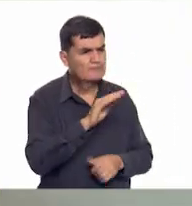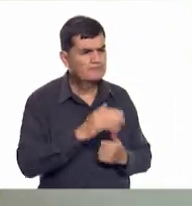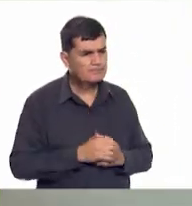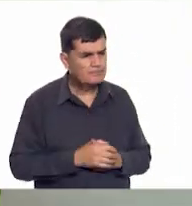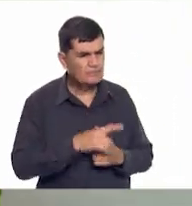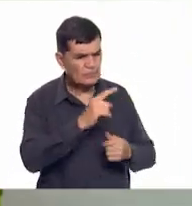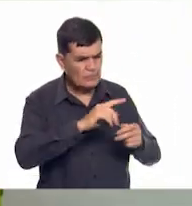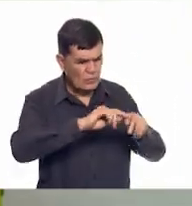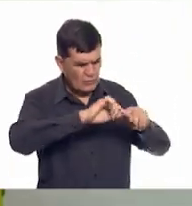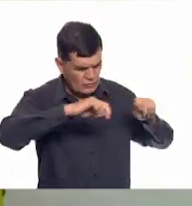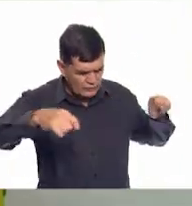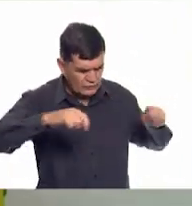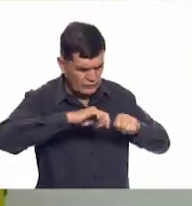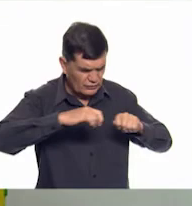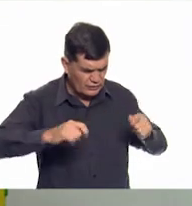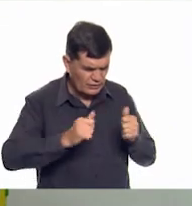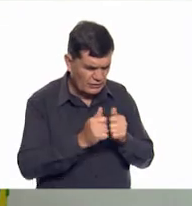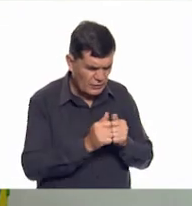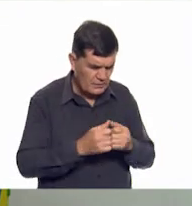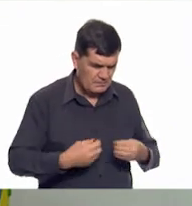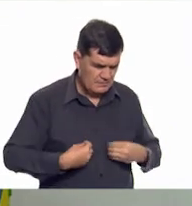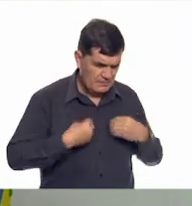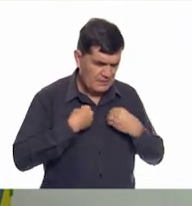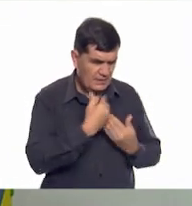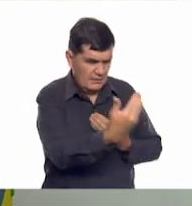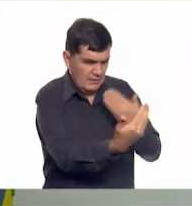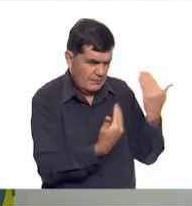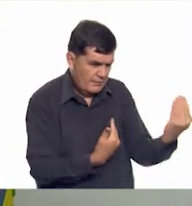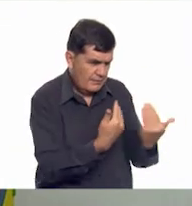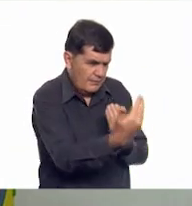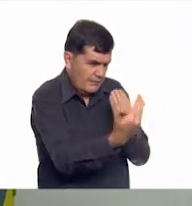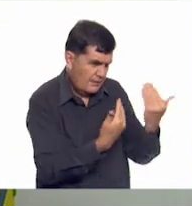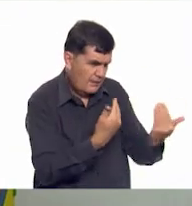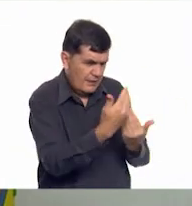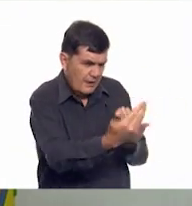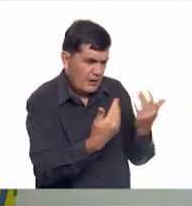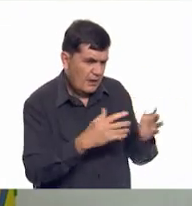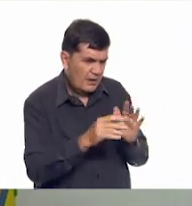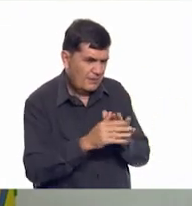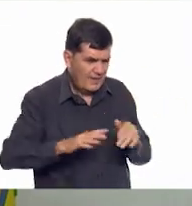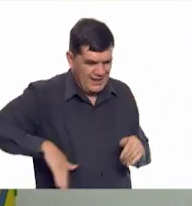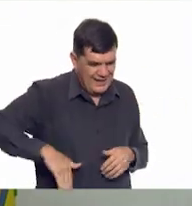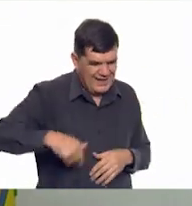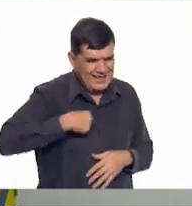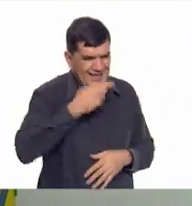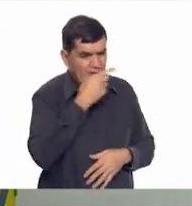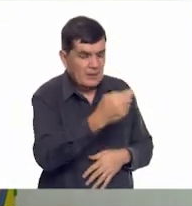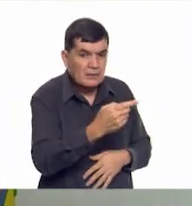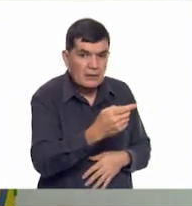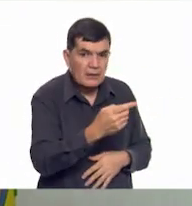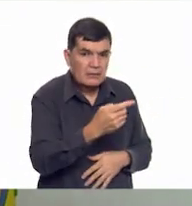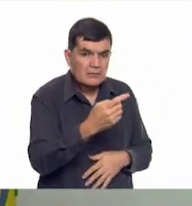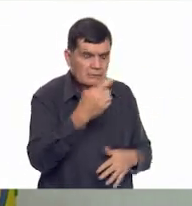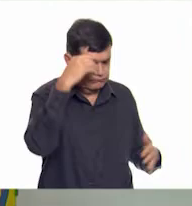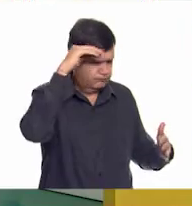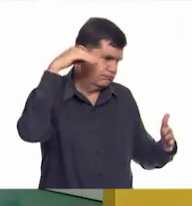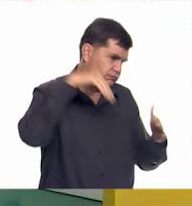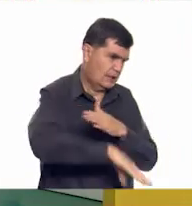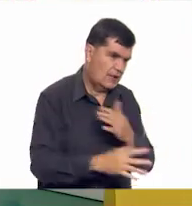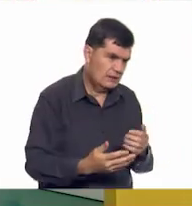se trataran de los lazos de convivencia de los que hablaba la maestra Isabel, entonces sería un caos.